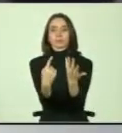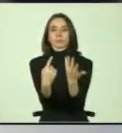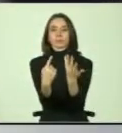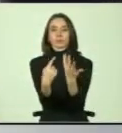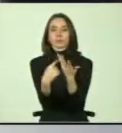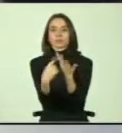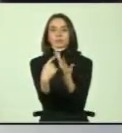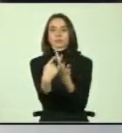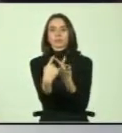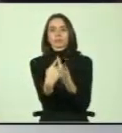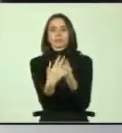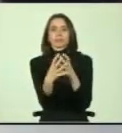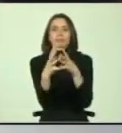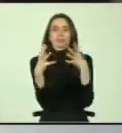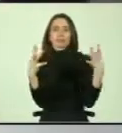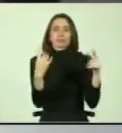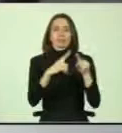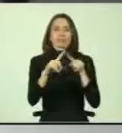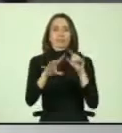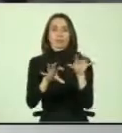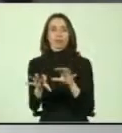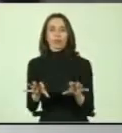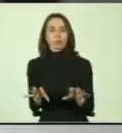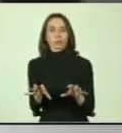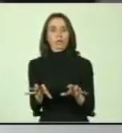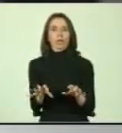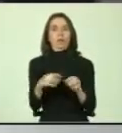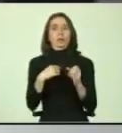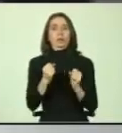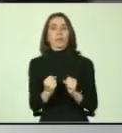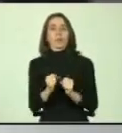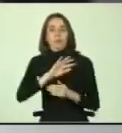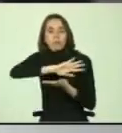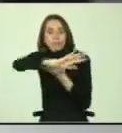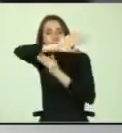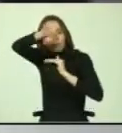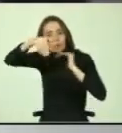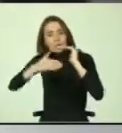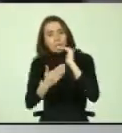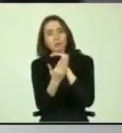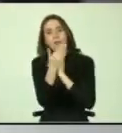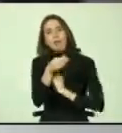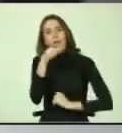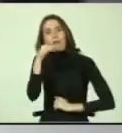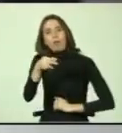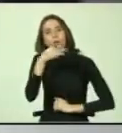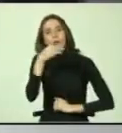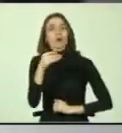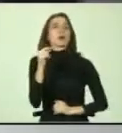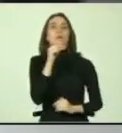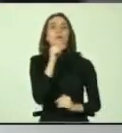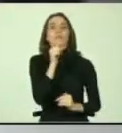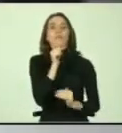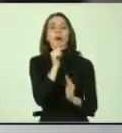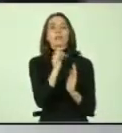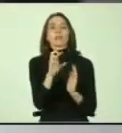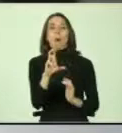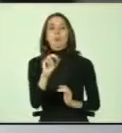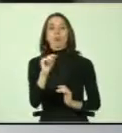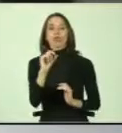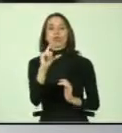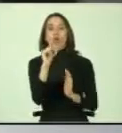Existen muchísimas, muchísimas otras cosas. Podría estar toda la mañana quizás comentándolo, por ejemplo, la falta de protocolos